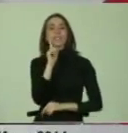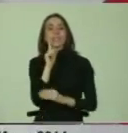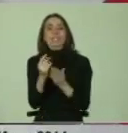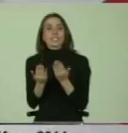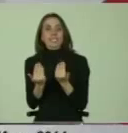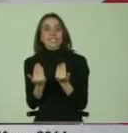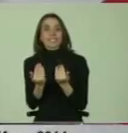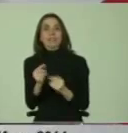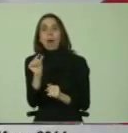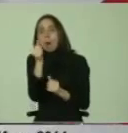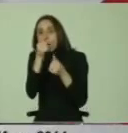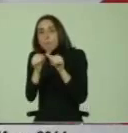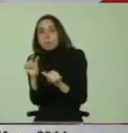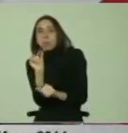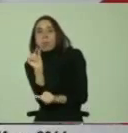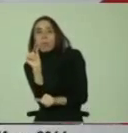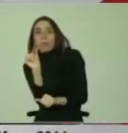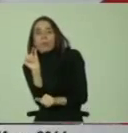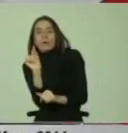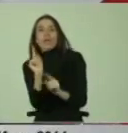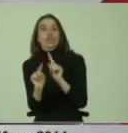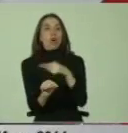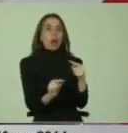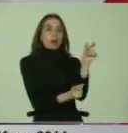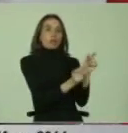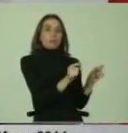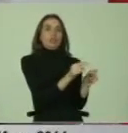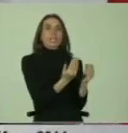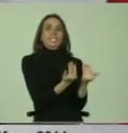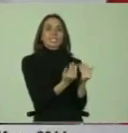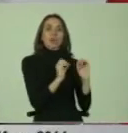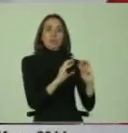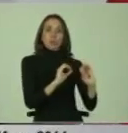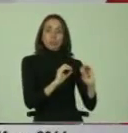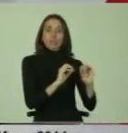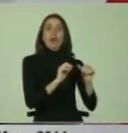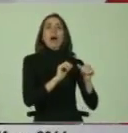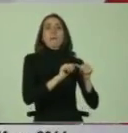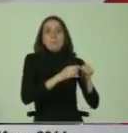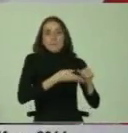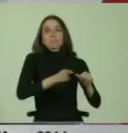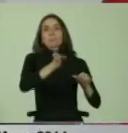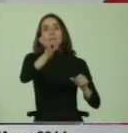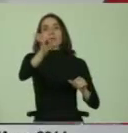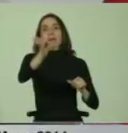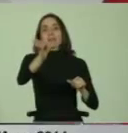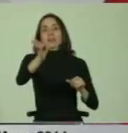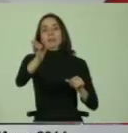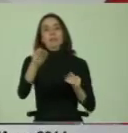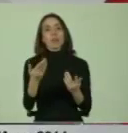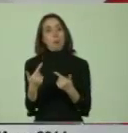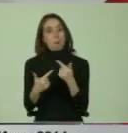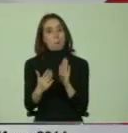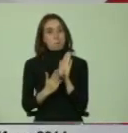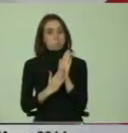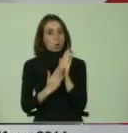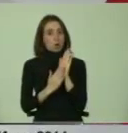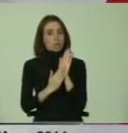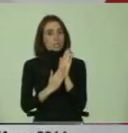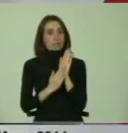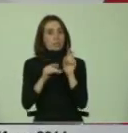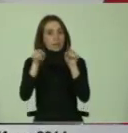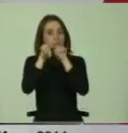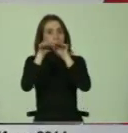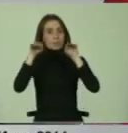necesidades temporales y no tanto a los que tienen necesidades educativas más permanentes. Por tanto, una política que podría ser de